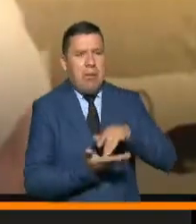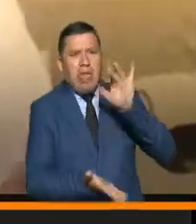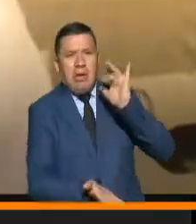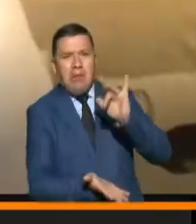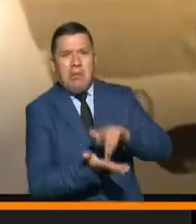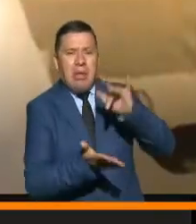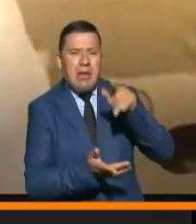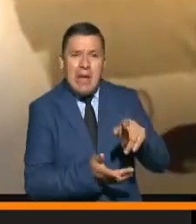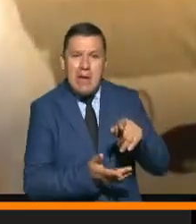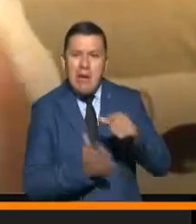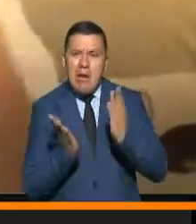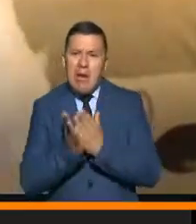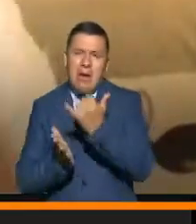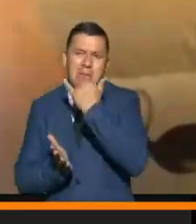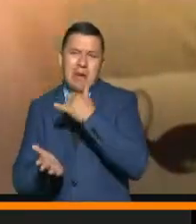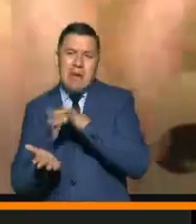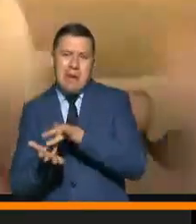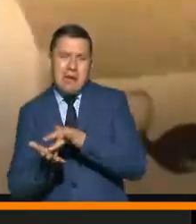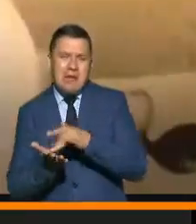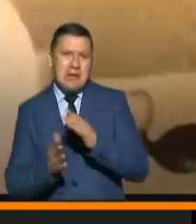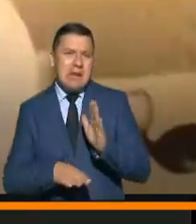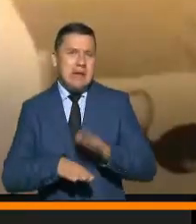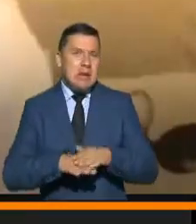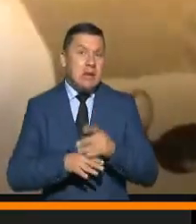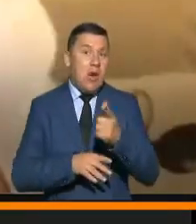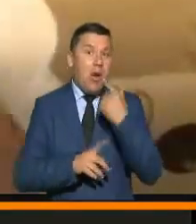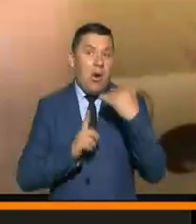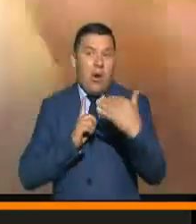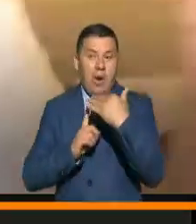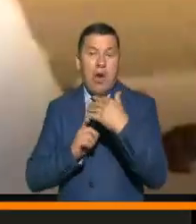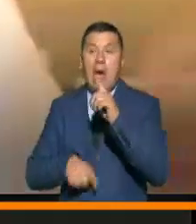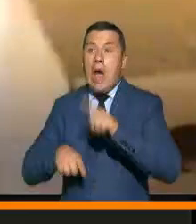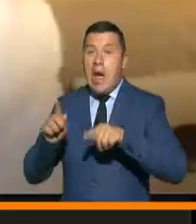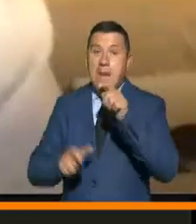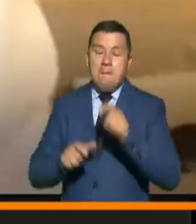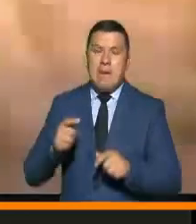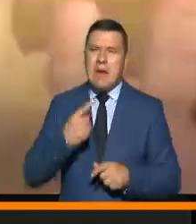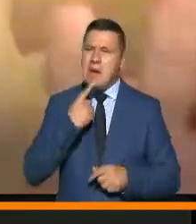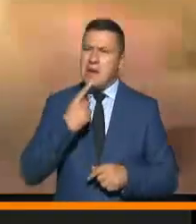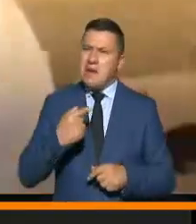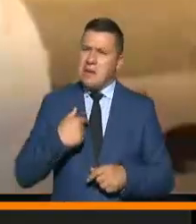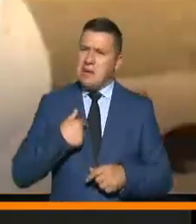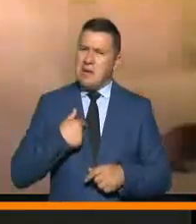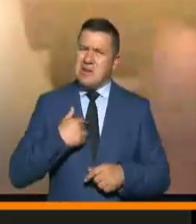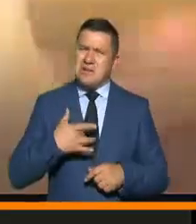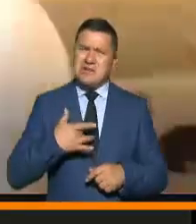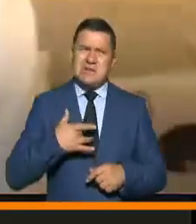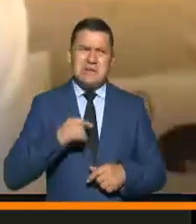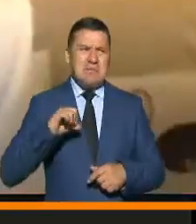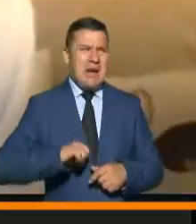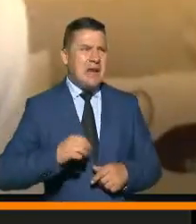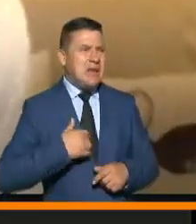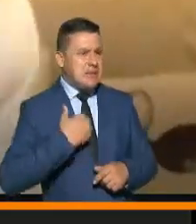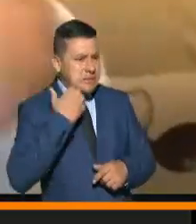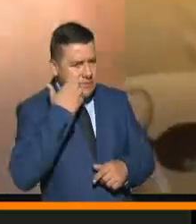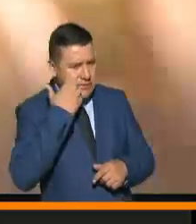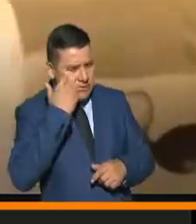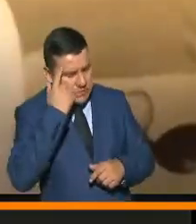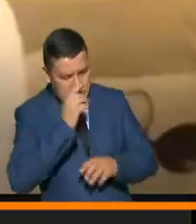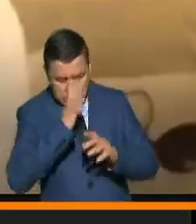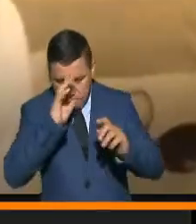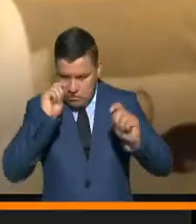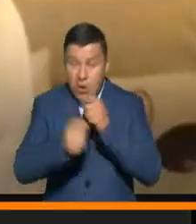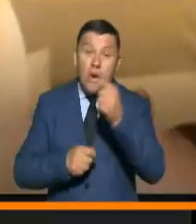fallos en sus actividades académicas, los que reportan riesgos. Hay personas que empiezan a decir, yo me siento muy mal y siento que me voy a desbordar.